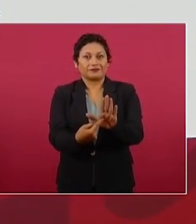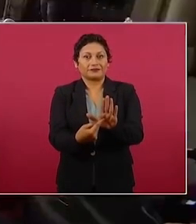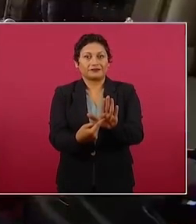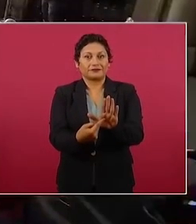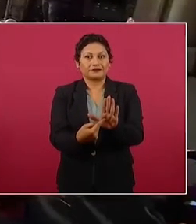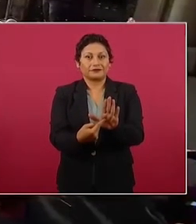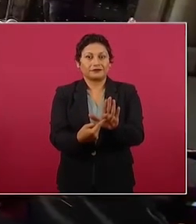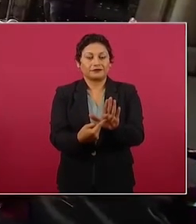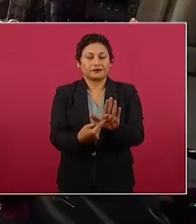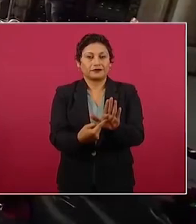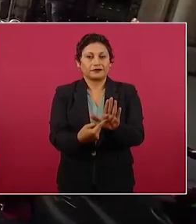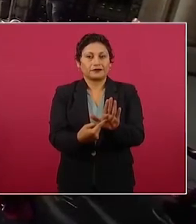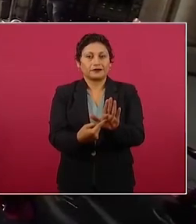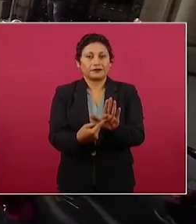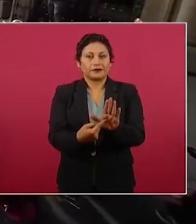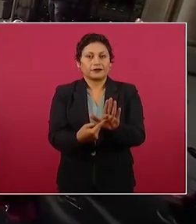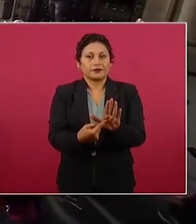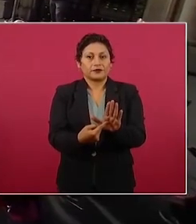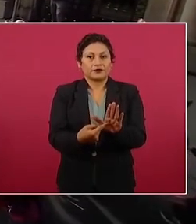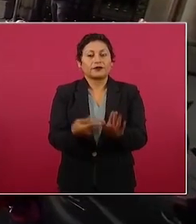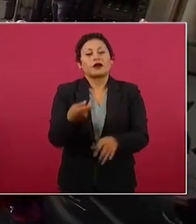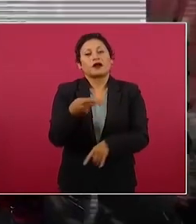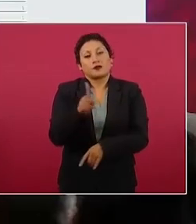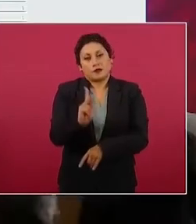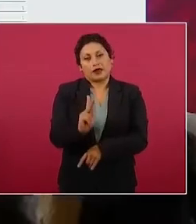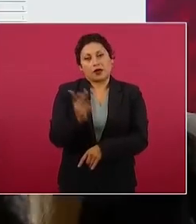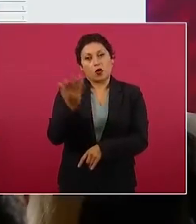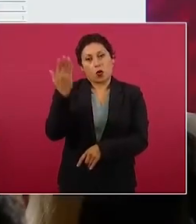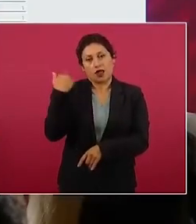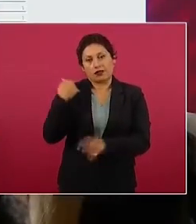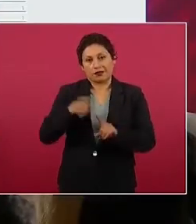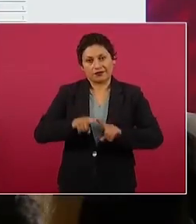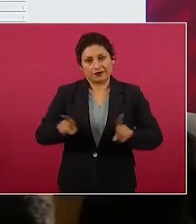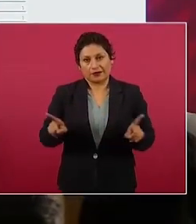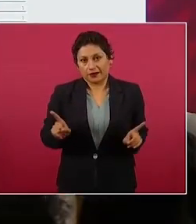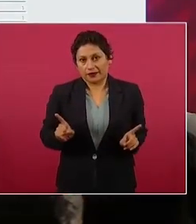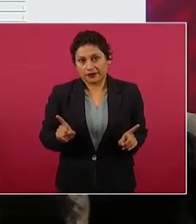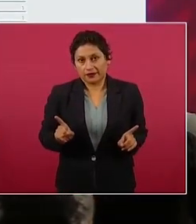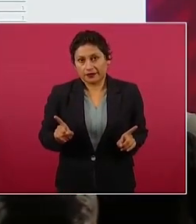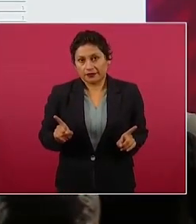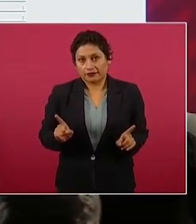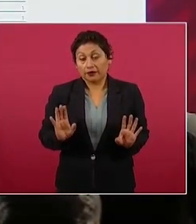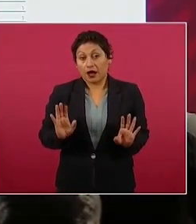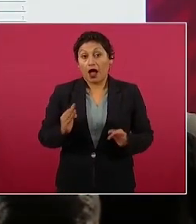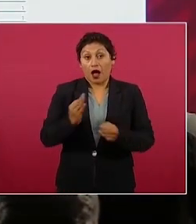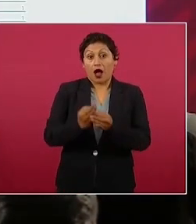estaban como ahora. Que hay hasta huelga.